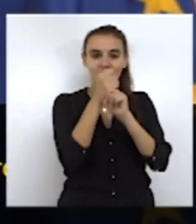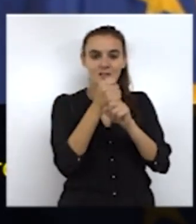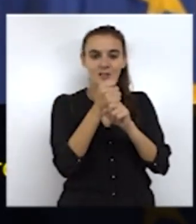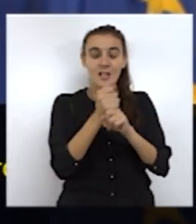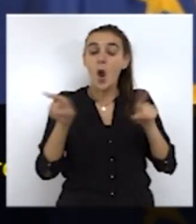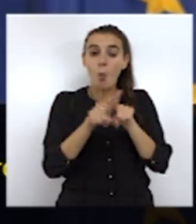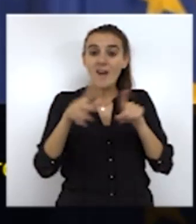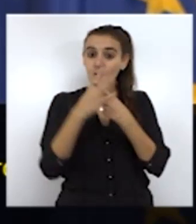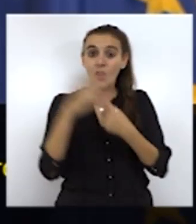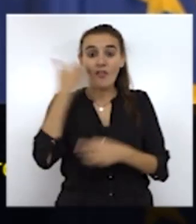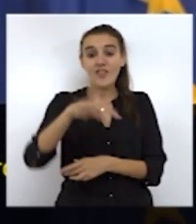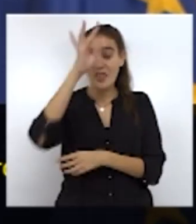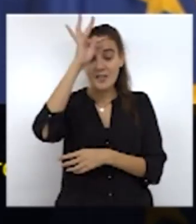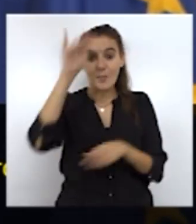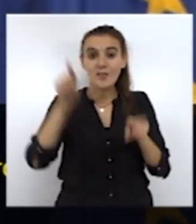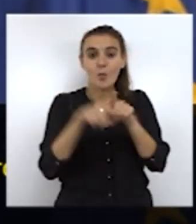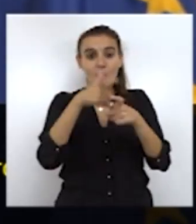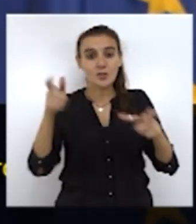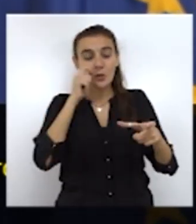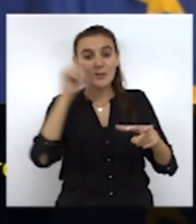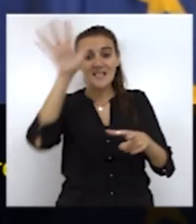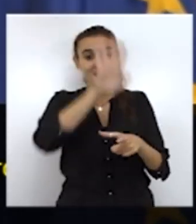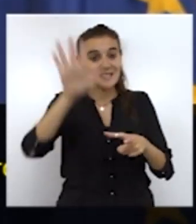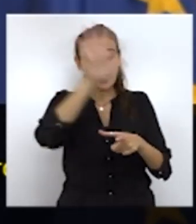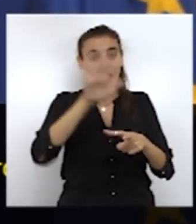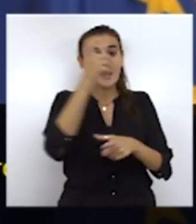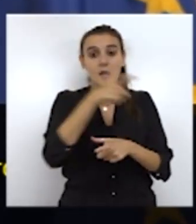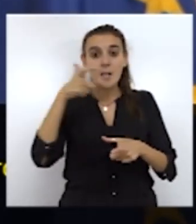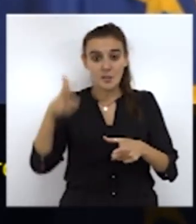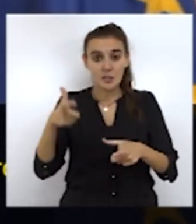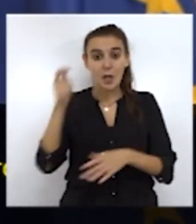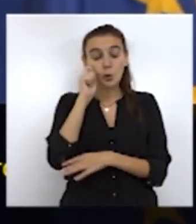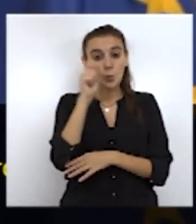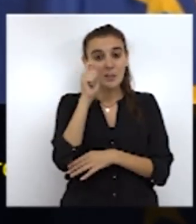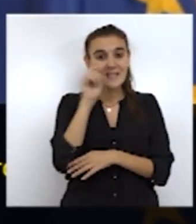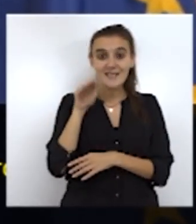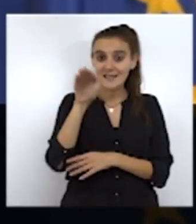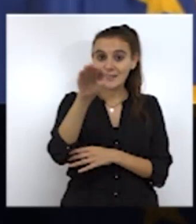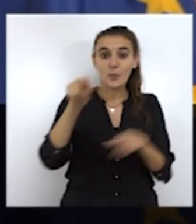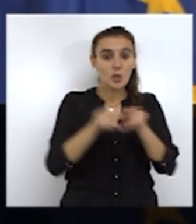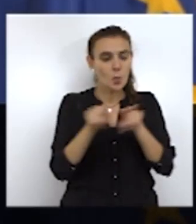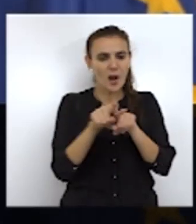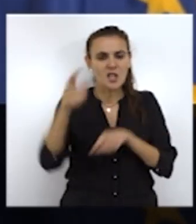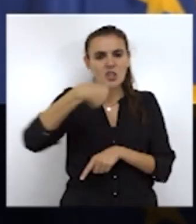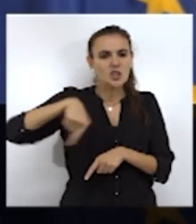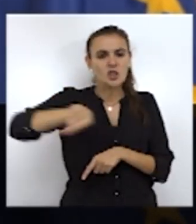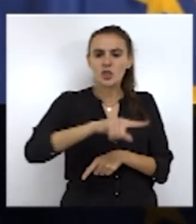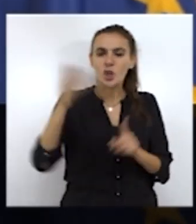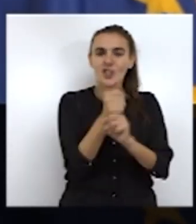al igual que hemos conseguido los fines de semana para los turistas nacionales y para los turistas extranjeros. Tenemos que